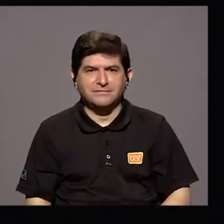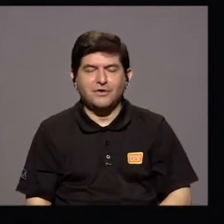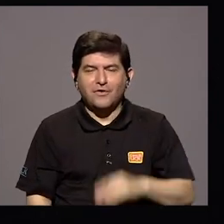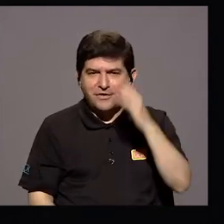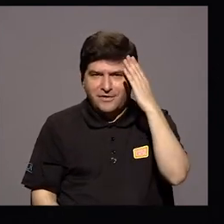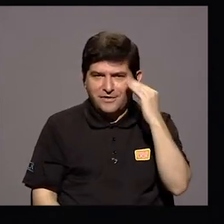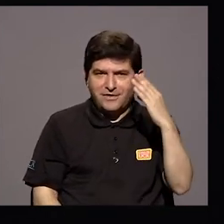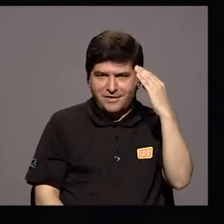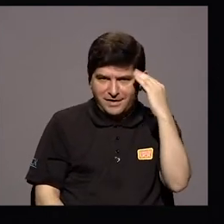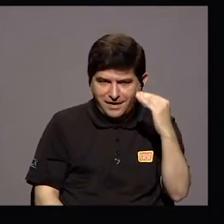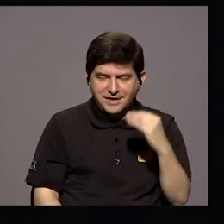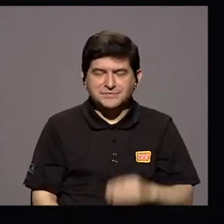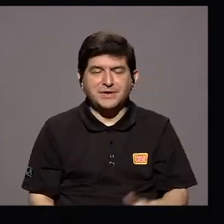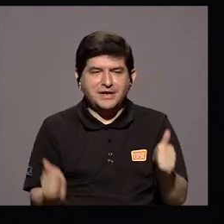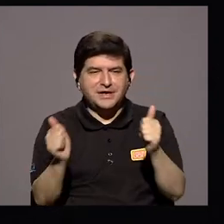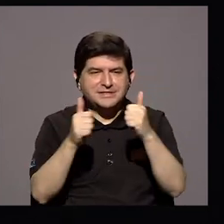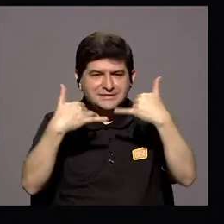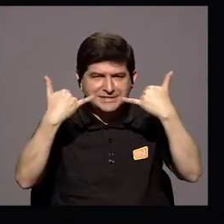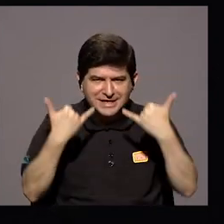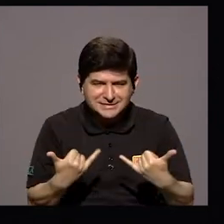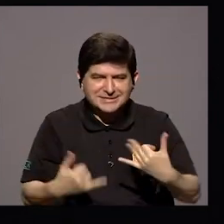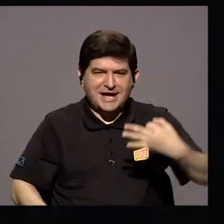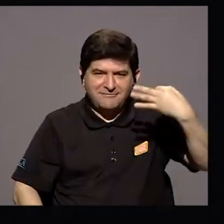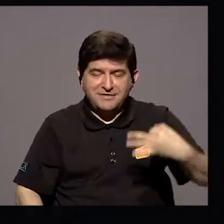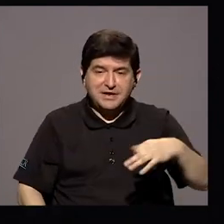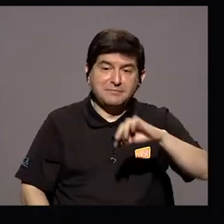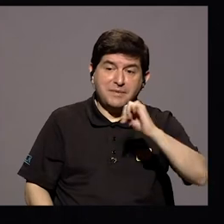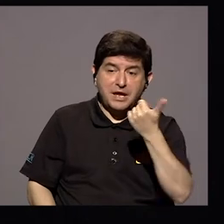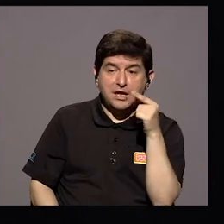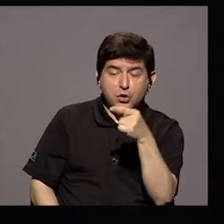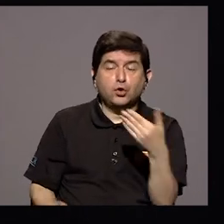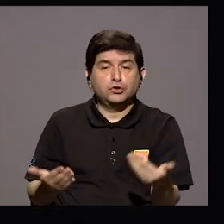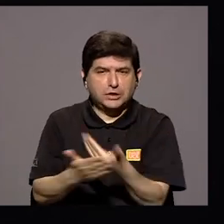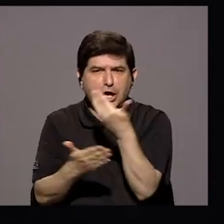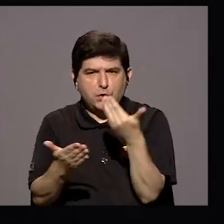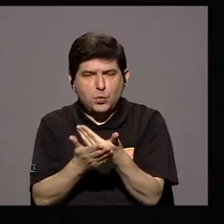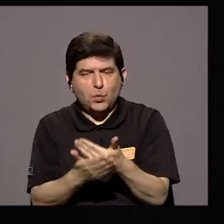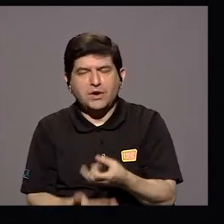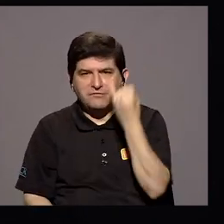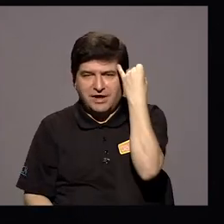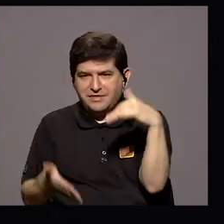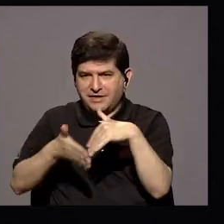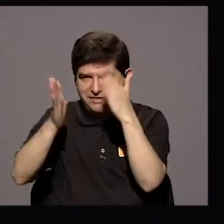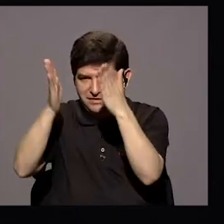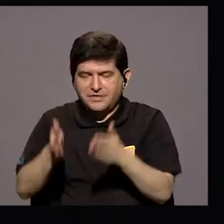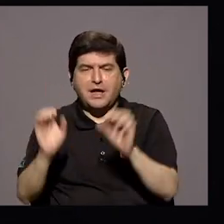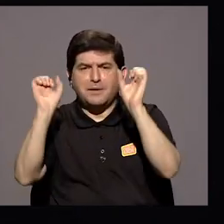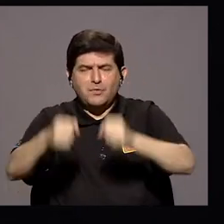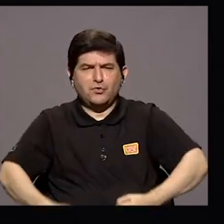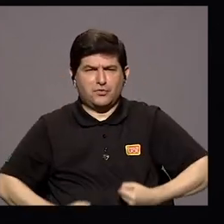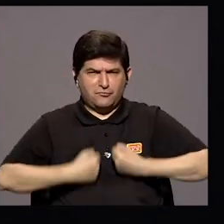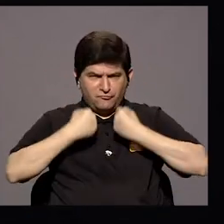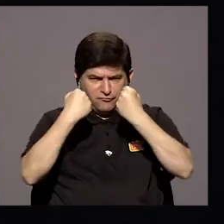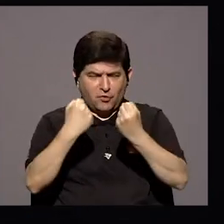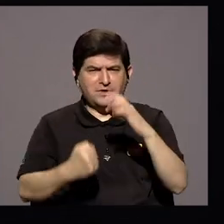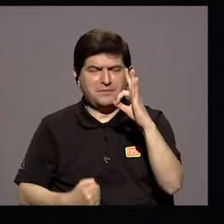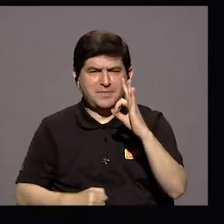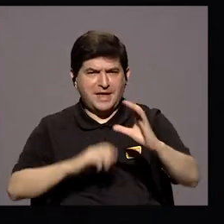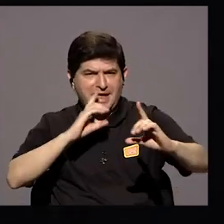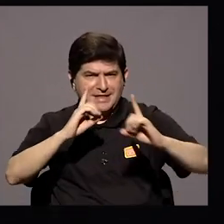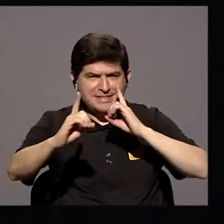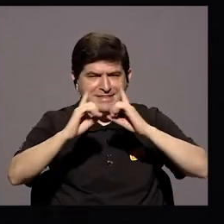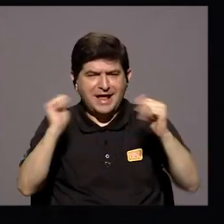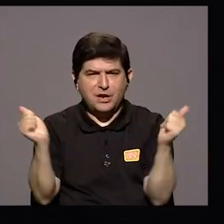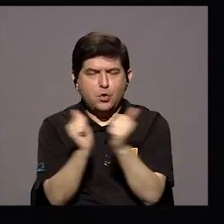Consolidada Y esta Otra Pues Más Nueva Nosotros Podemos Fortalecer Muy Bien El Diálogo Con Con Con Las